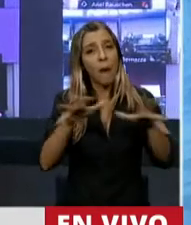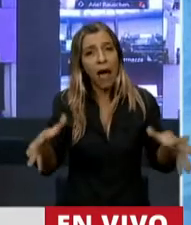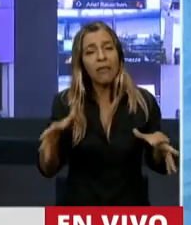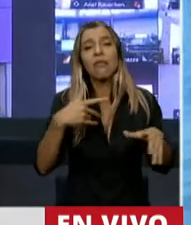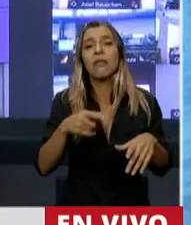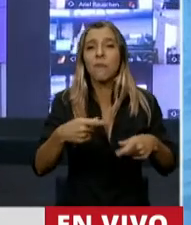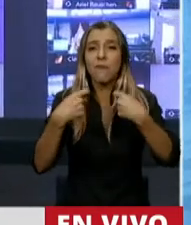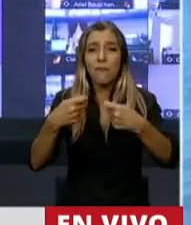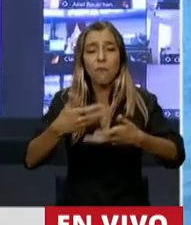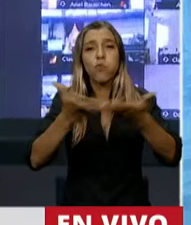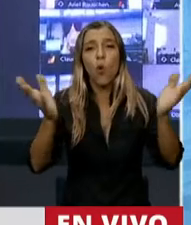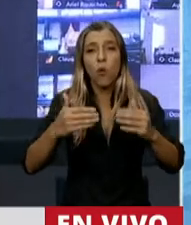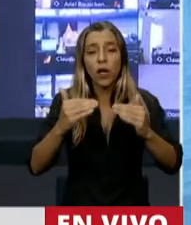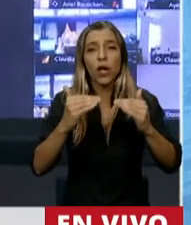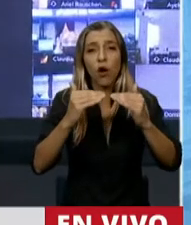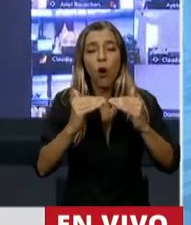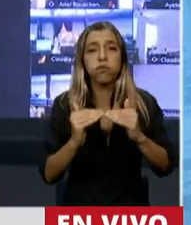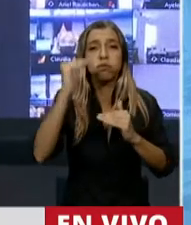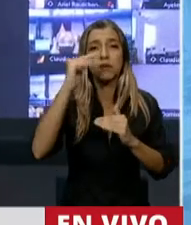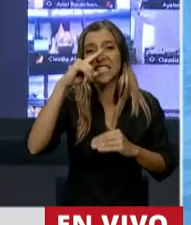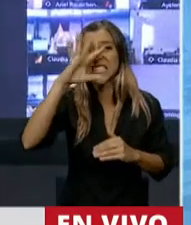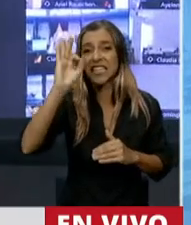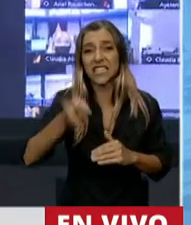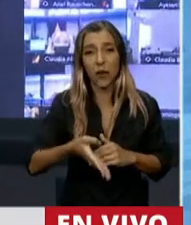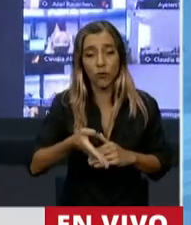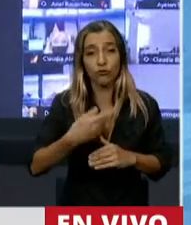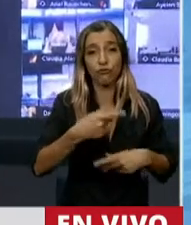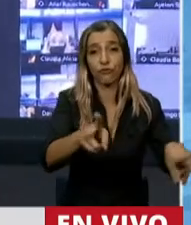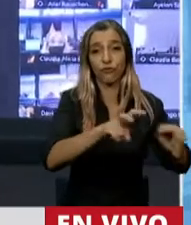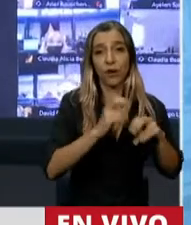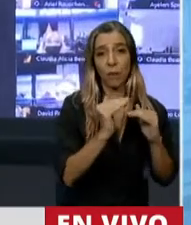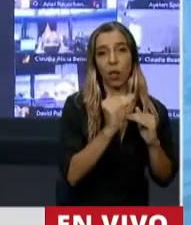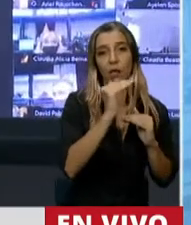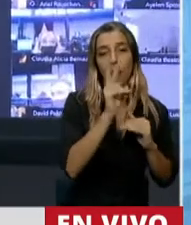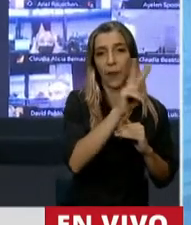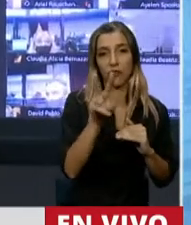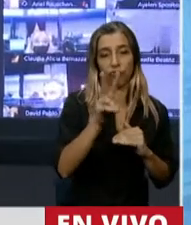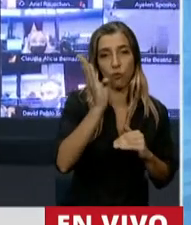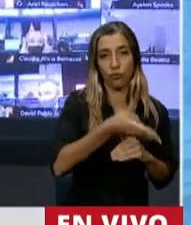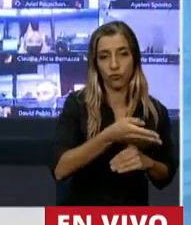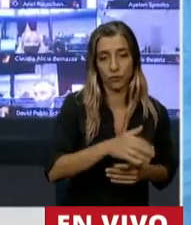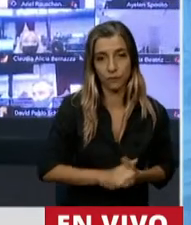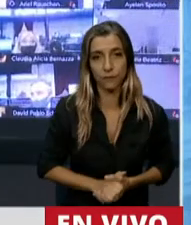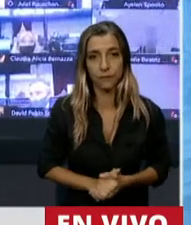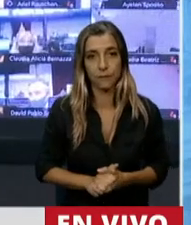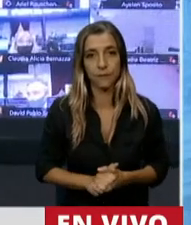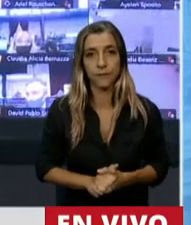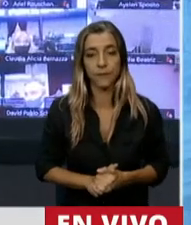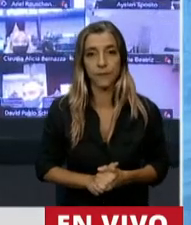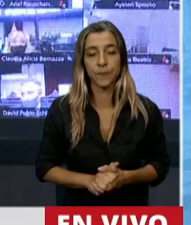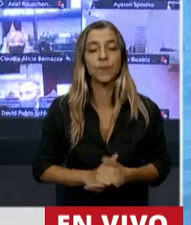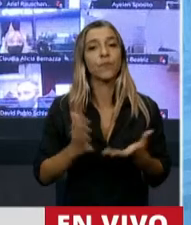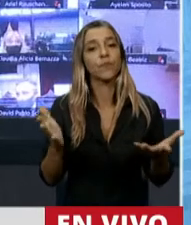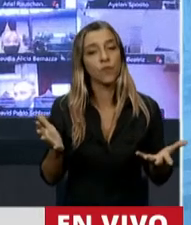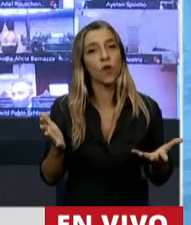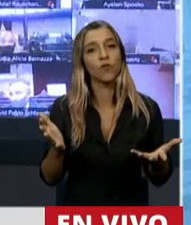% y la recaudación solo un 22%, nominal. No